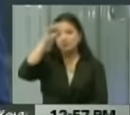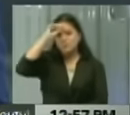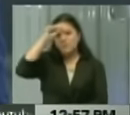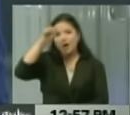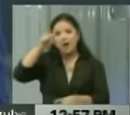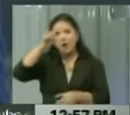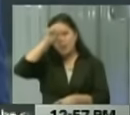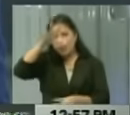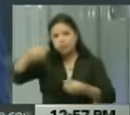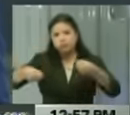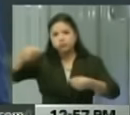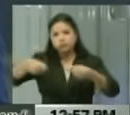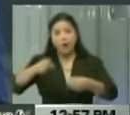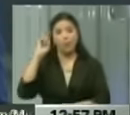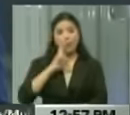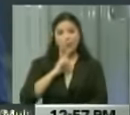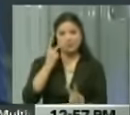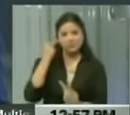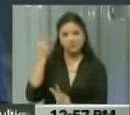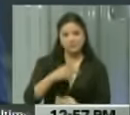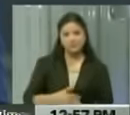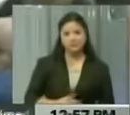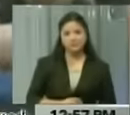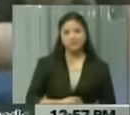Tumeremo, en el estado de Bolívar. Vamos a escuchar.